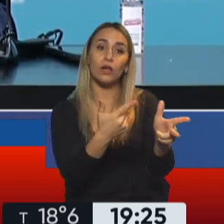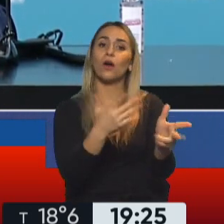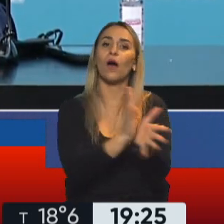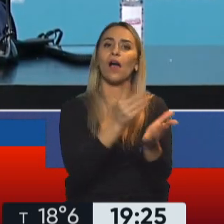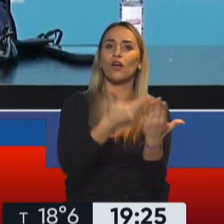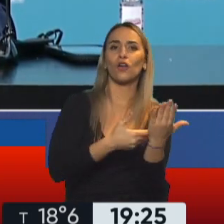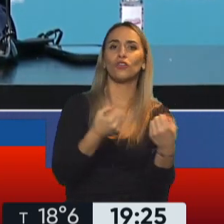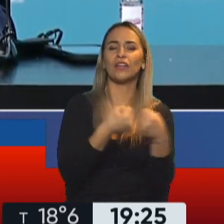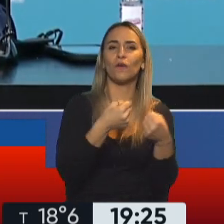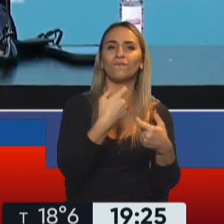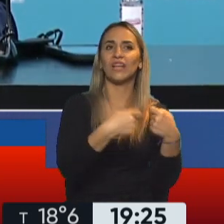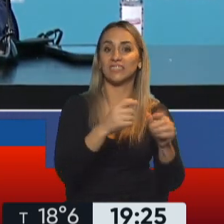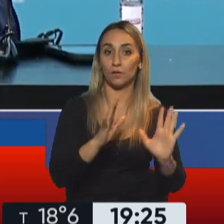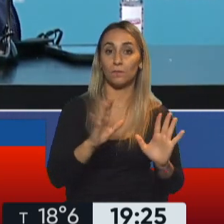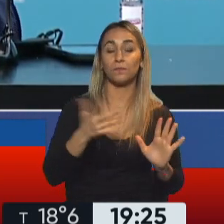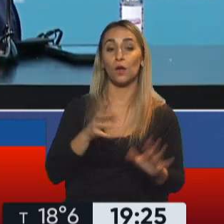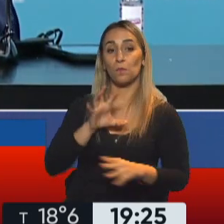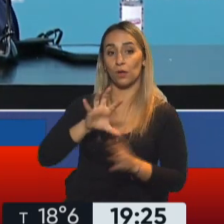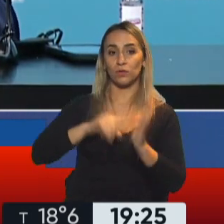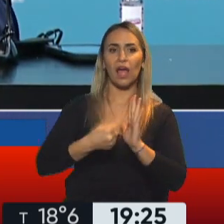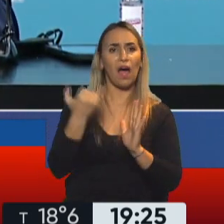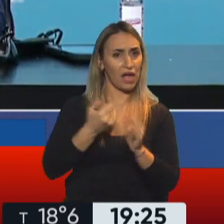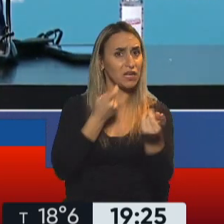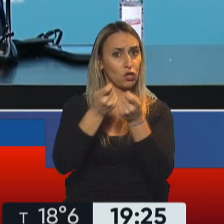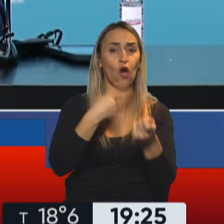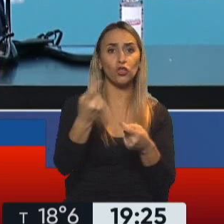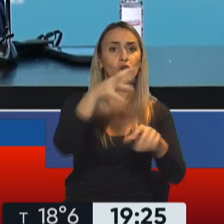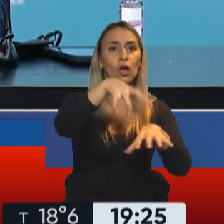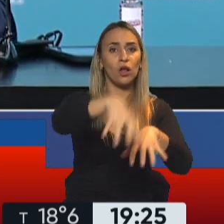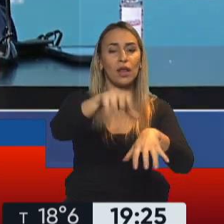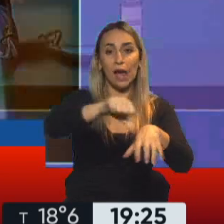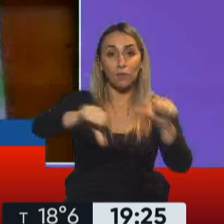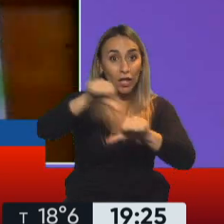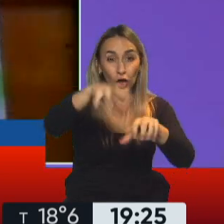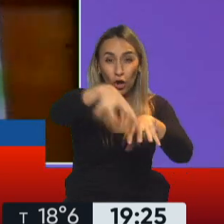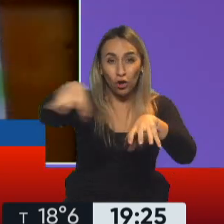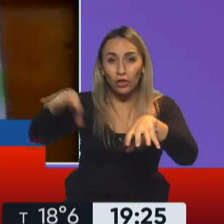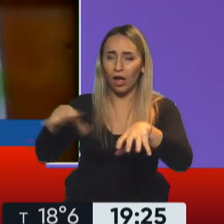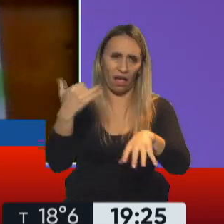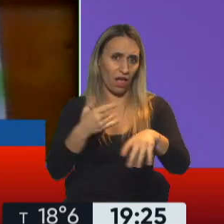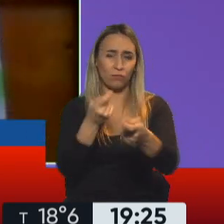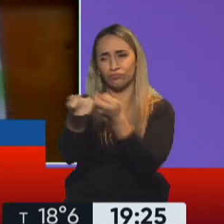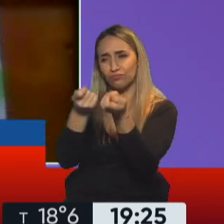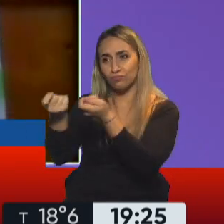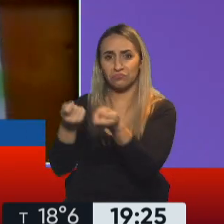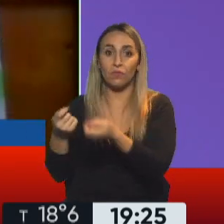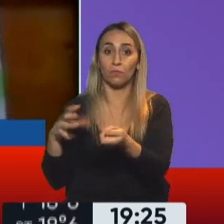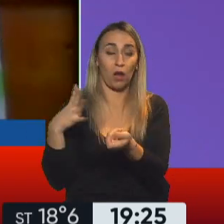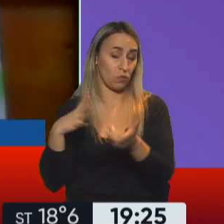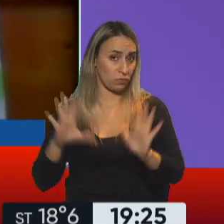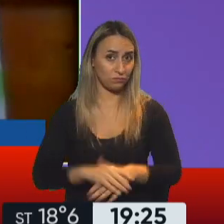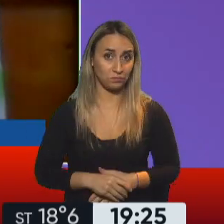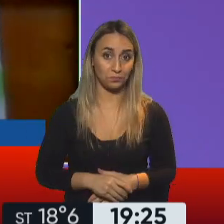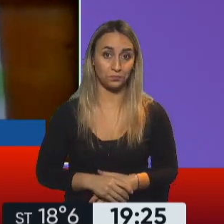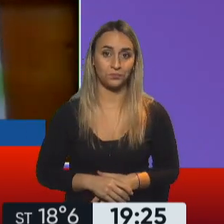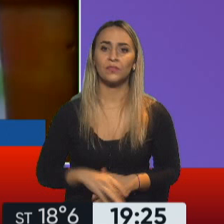que la provincia mantiene negociaciones activas con otros laboratorios. Absolutamente y las vamos a seguir manteniendo en tanto y en cuanto sea necesario. La